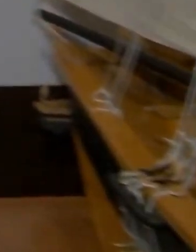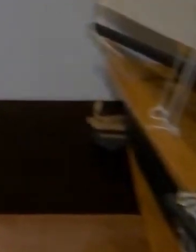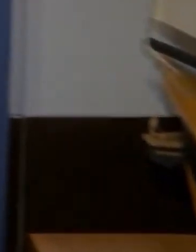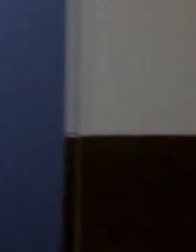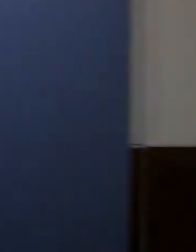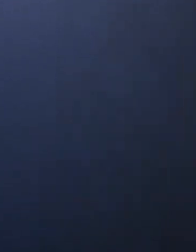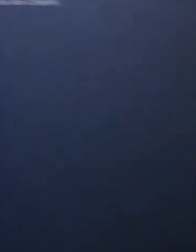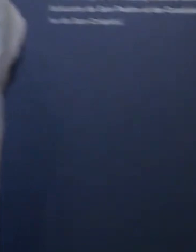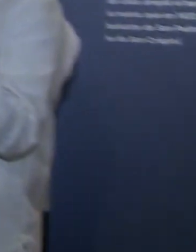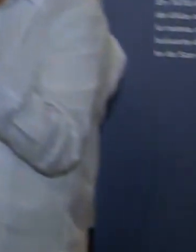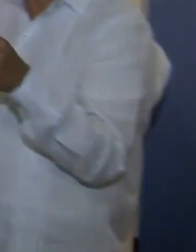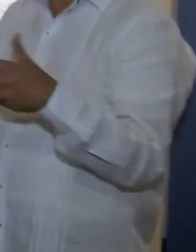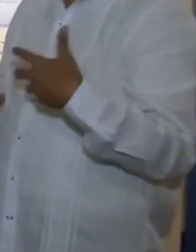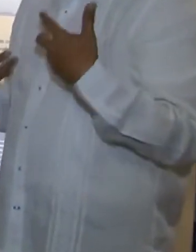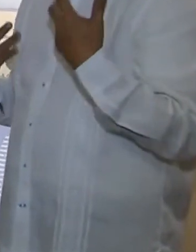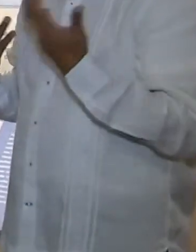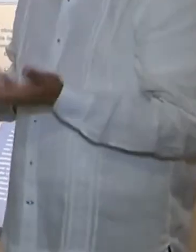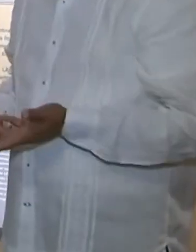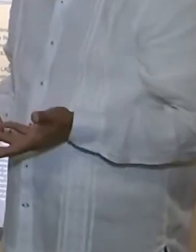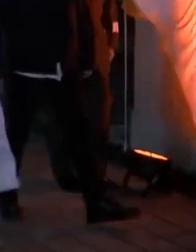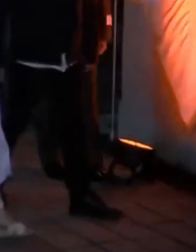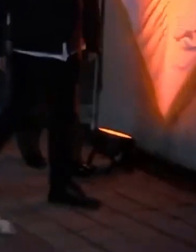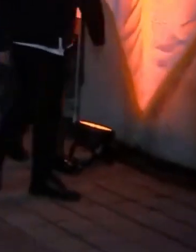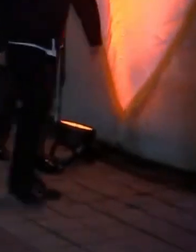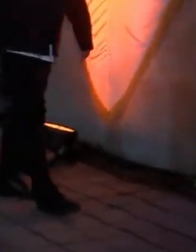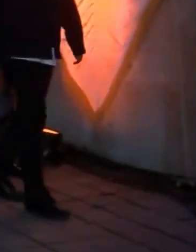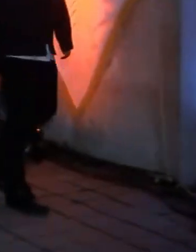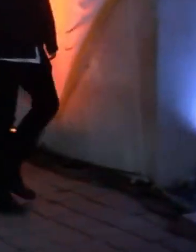Gracias por